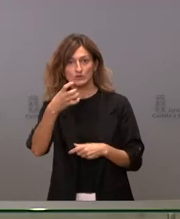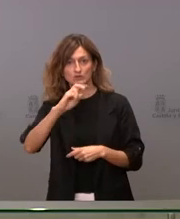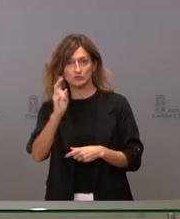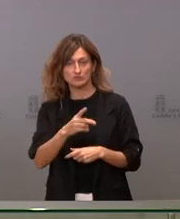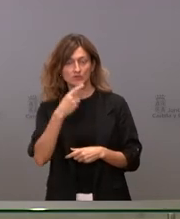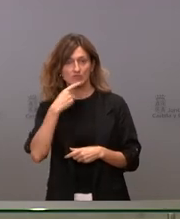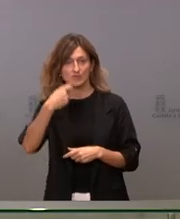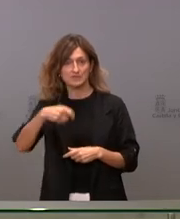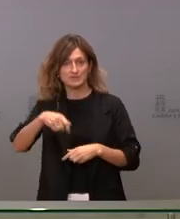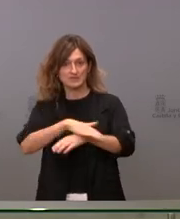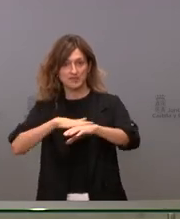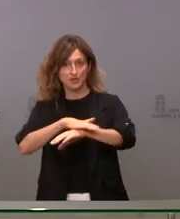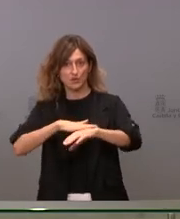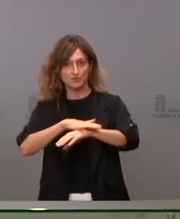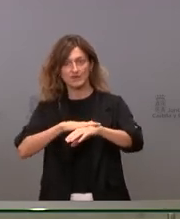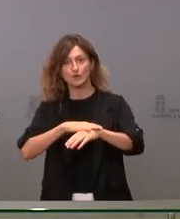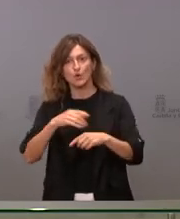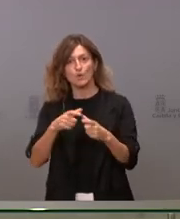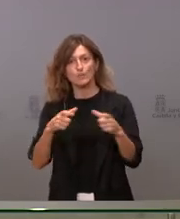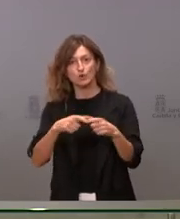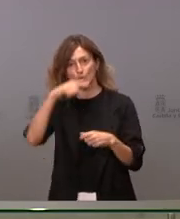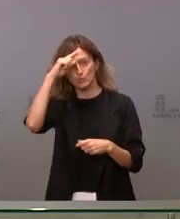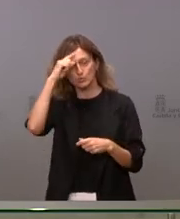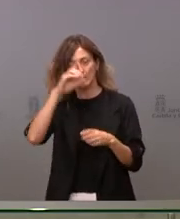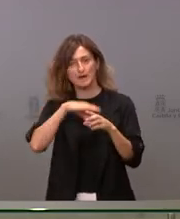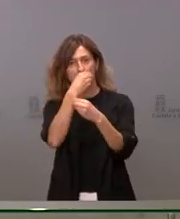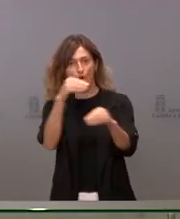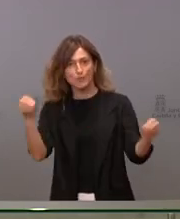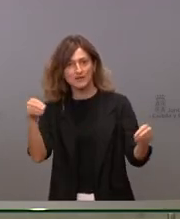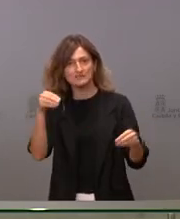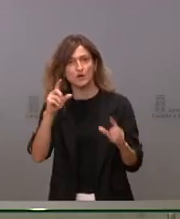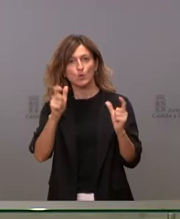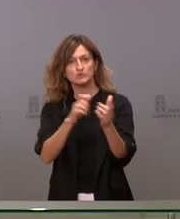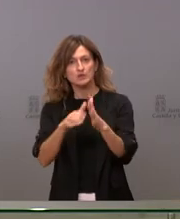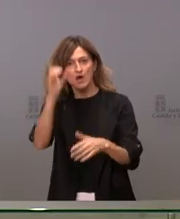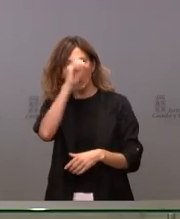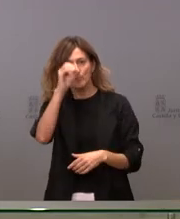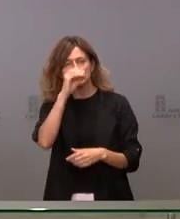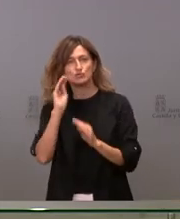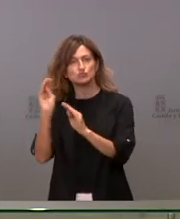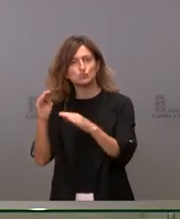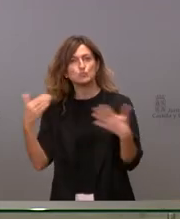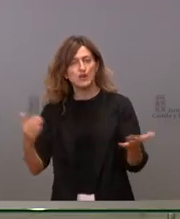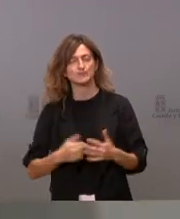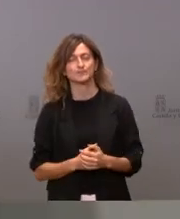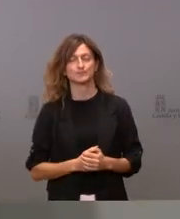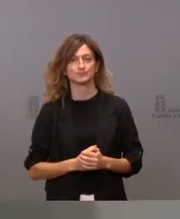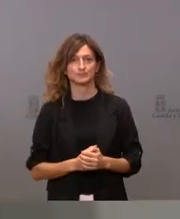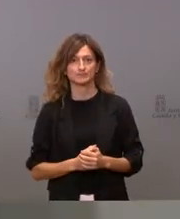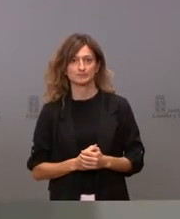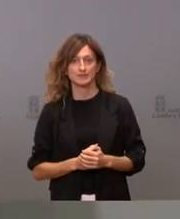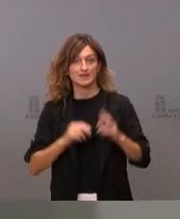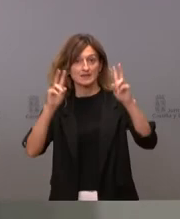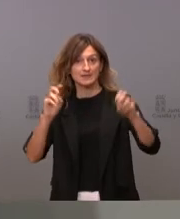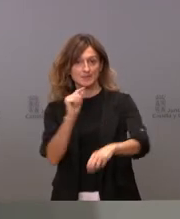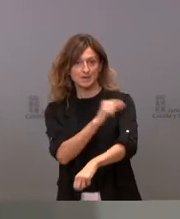por el presidente del Gobierno, el bono cultural para los jóvenes. No sé qué opinión tiene la Junta sobre esta medida. Gracias. Sobre la